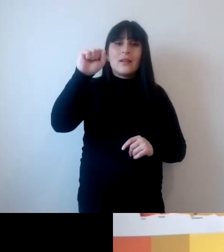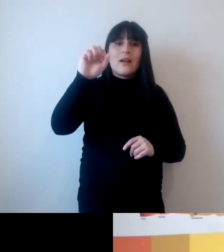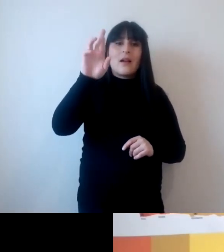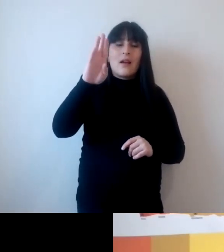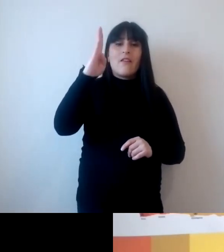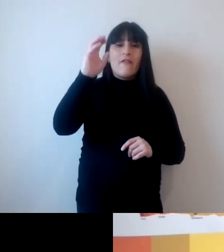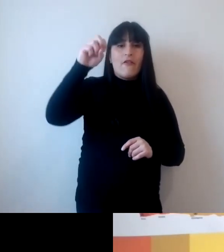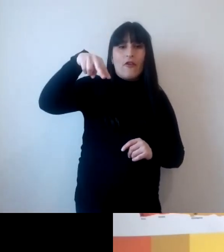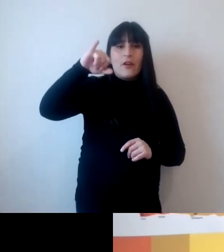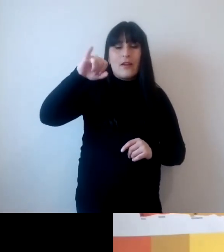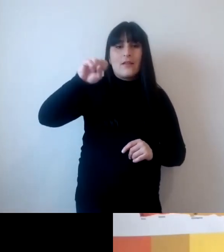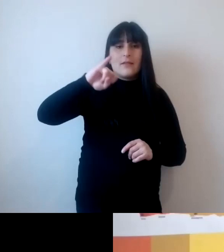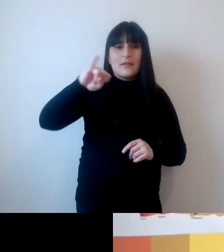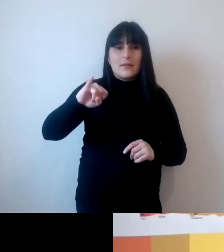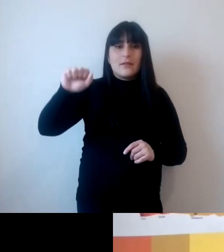sustituir